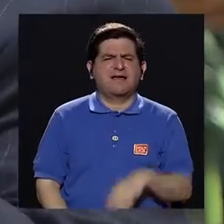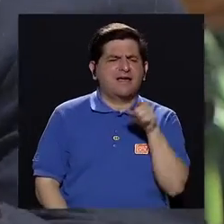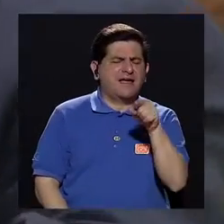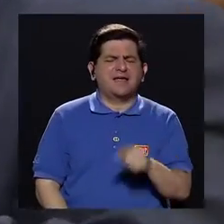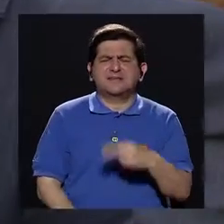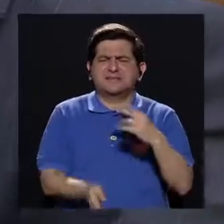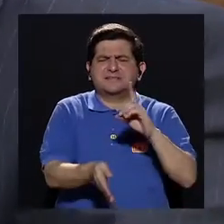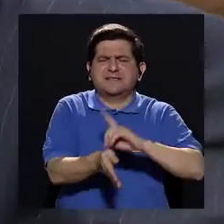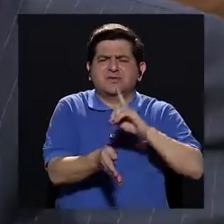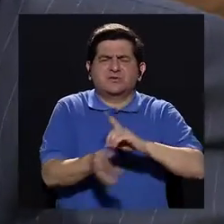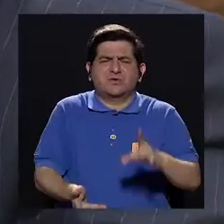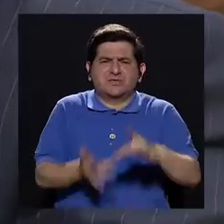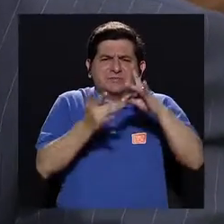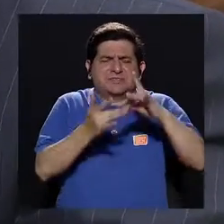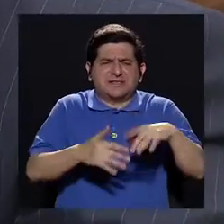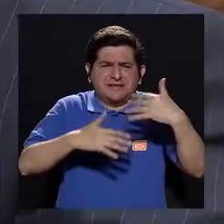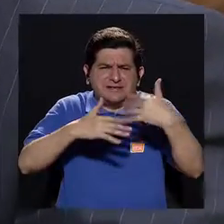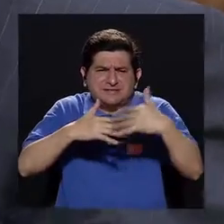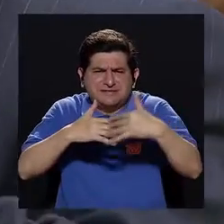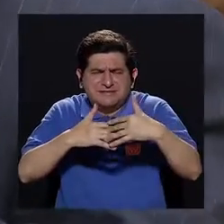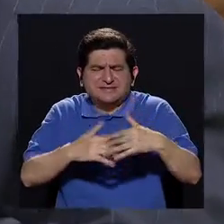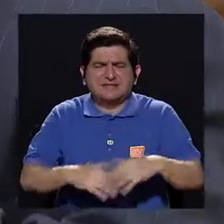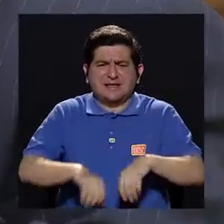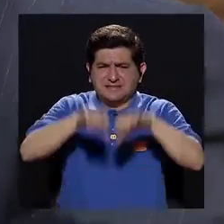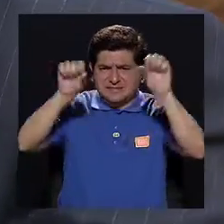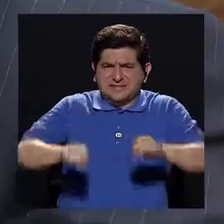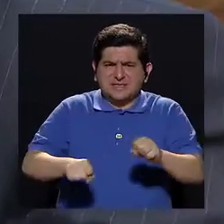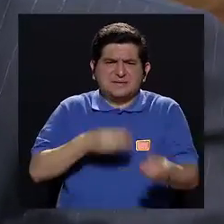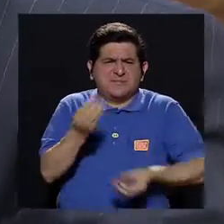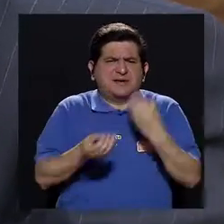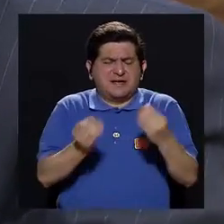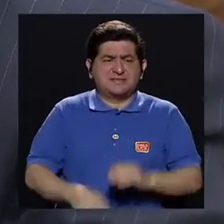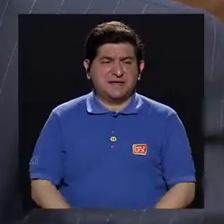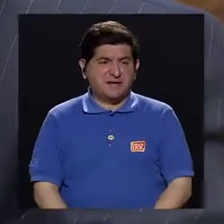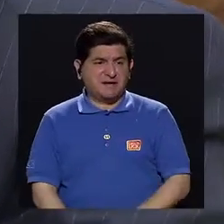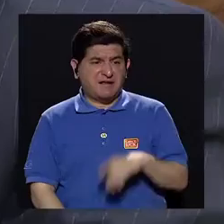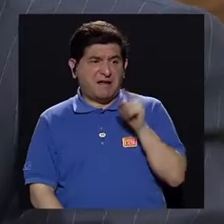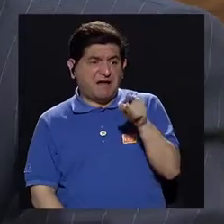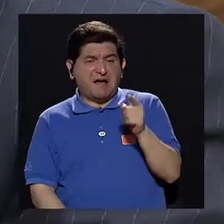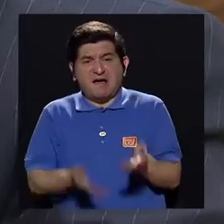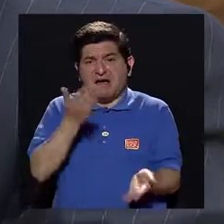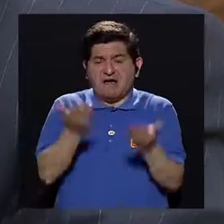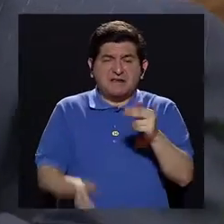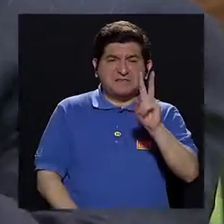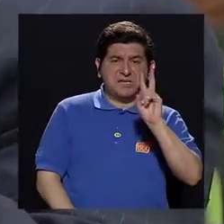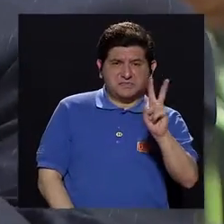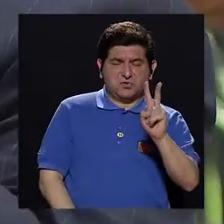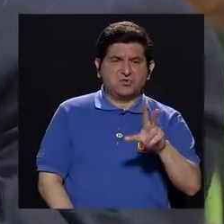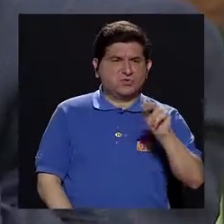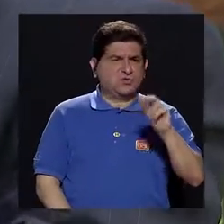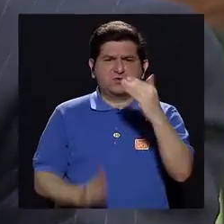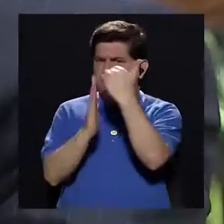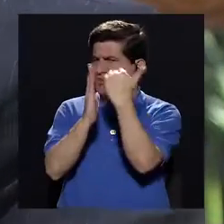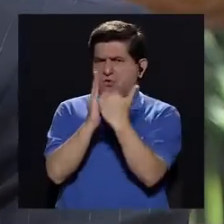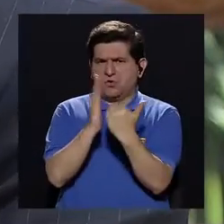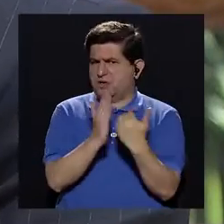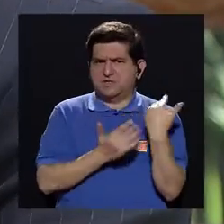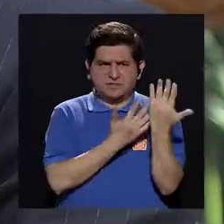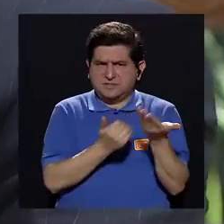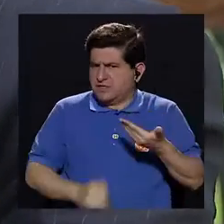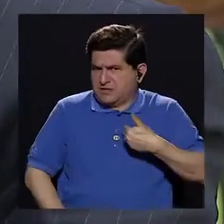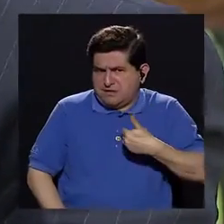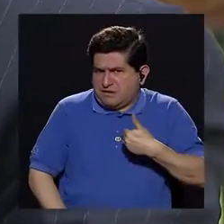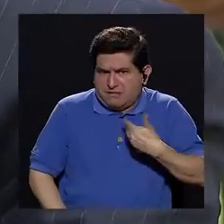especialista en vascular periférico? Porque algunas personas dirían, bueno, pero el vascular periférico, si hay dos, no debería dar lista de espera.